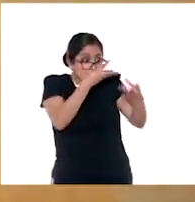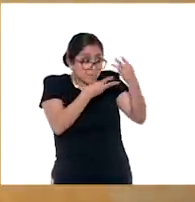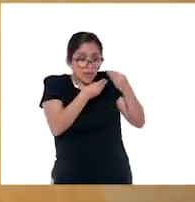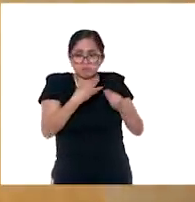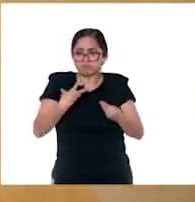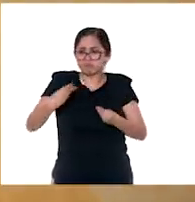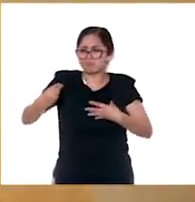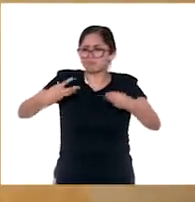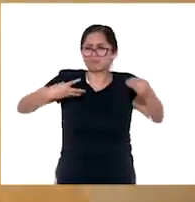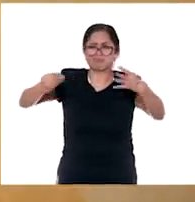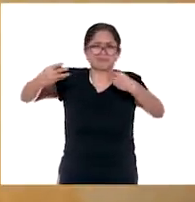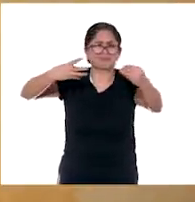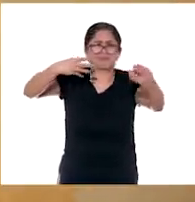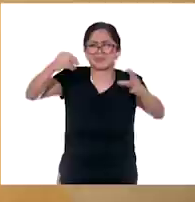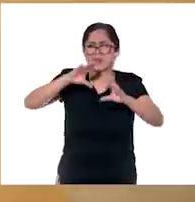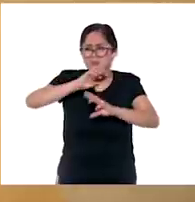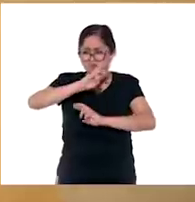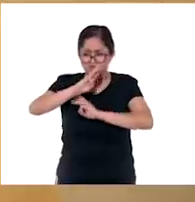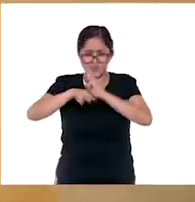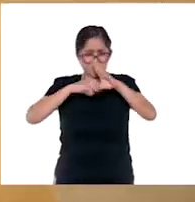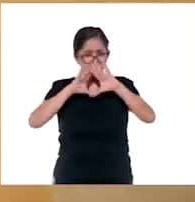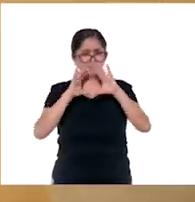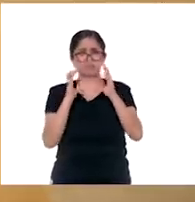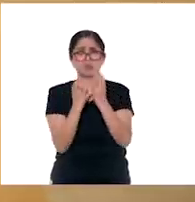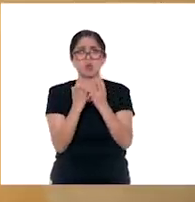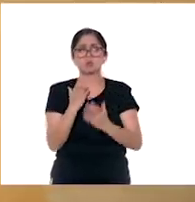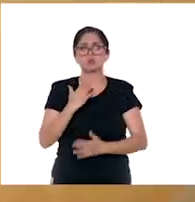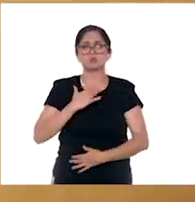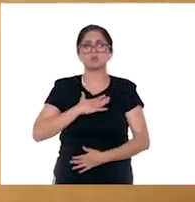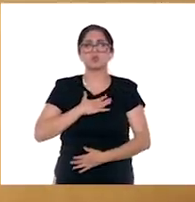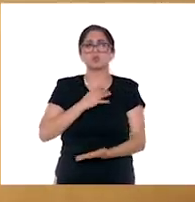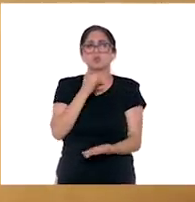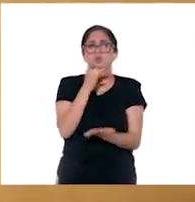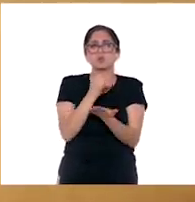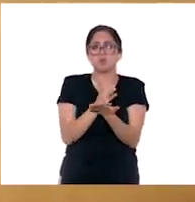por lo que no le el agua. le el agua.